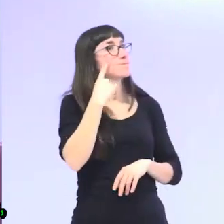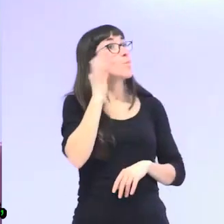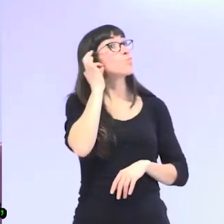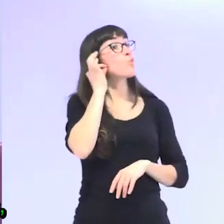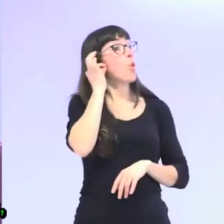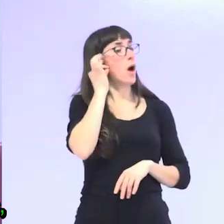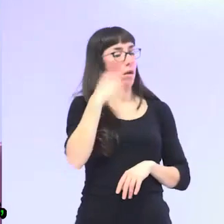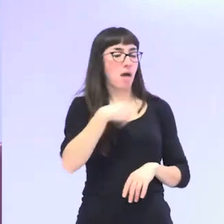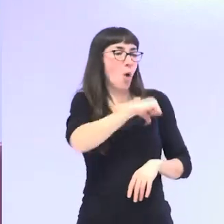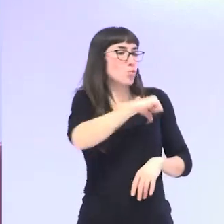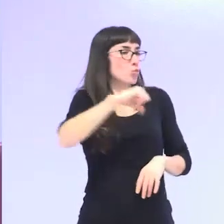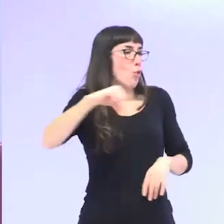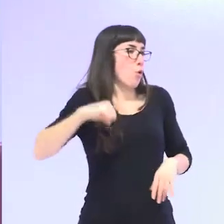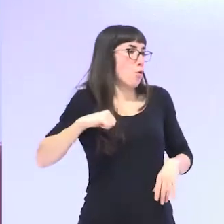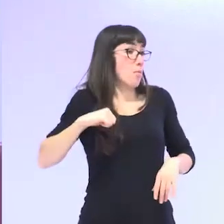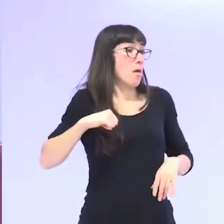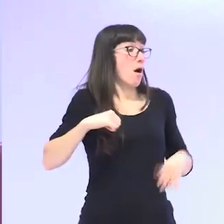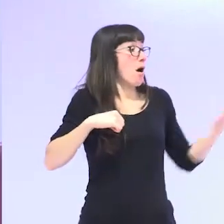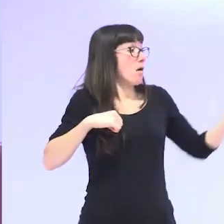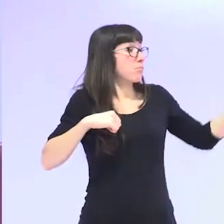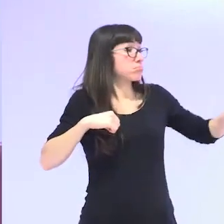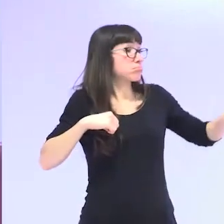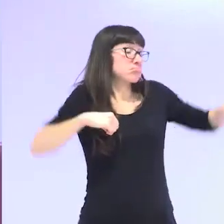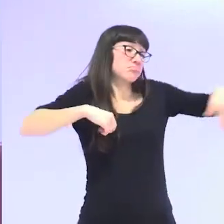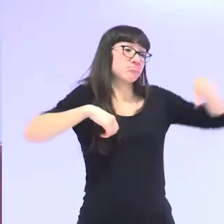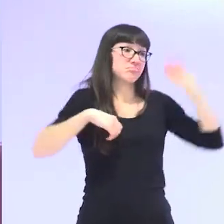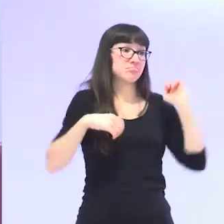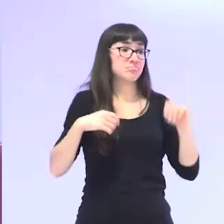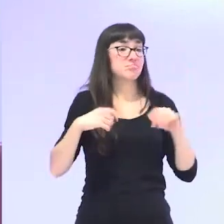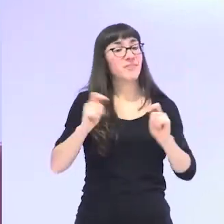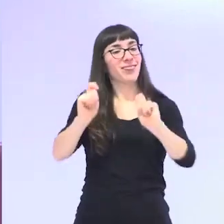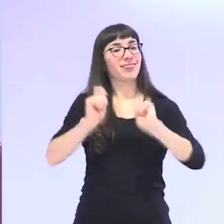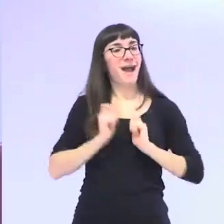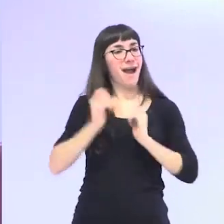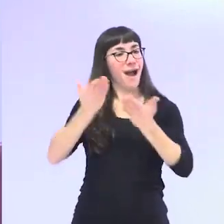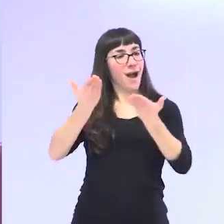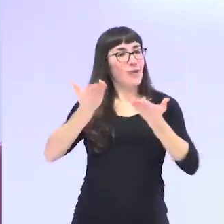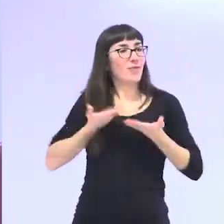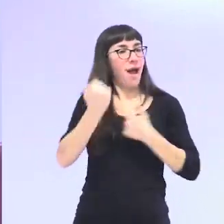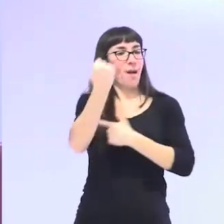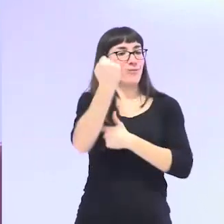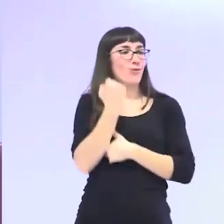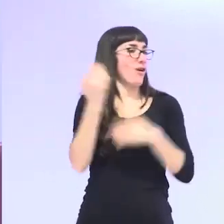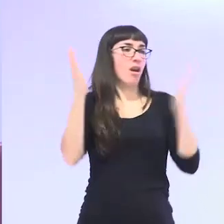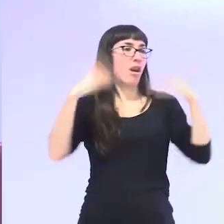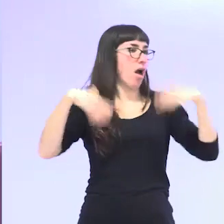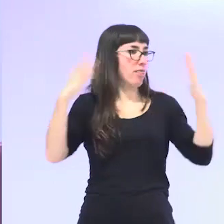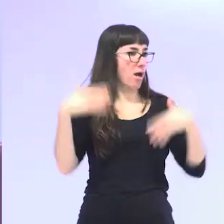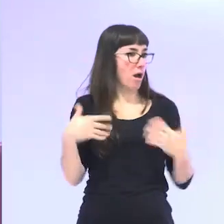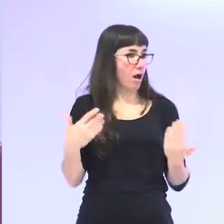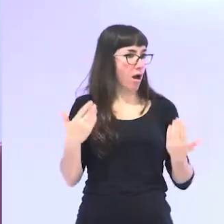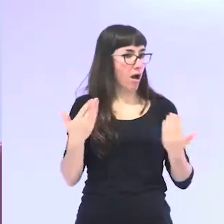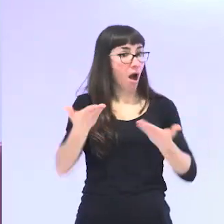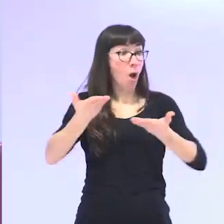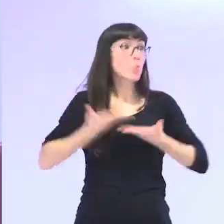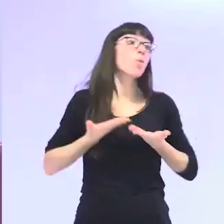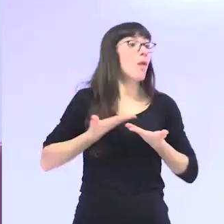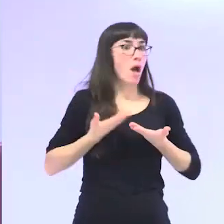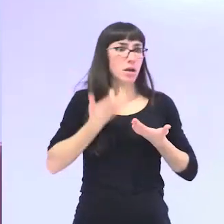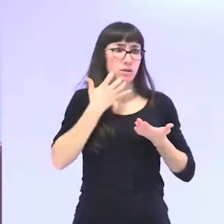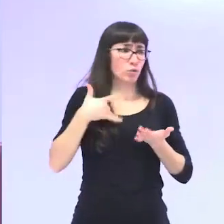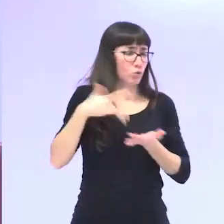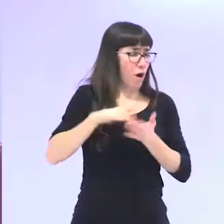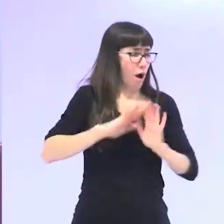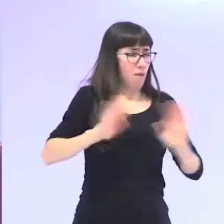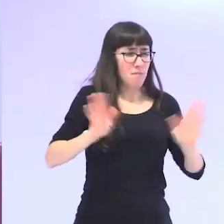como son muy autónomas no se las da recursos cuando se las da recursos claro cuando ya van a rastras cuando ya no pueden